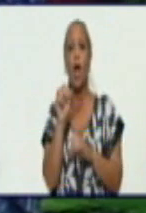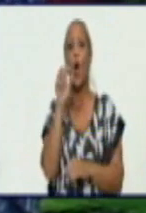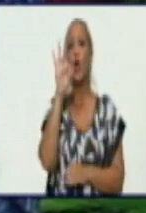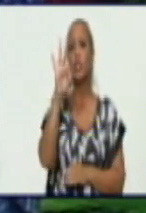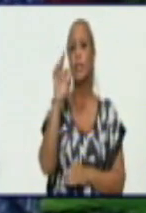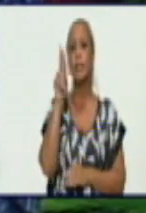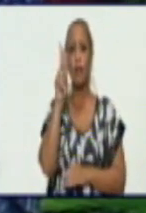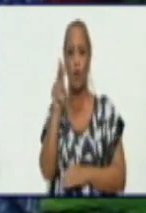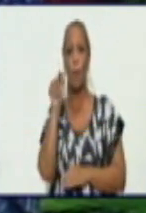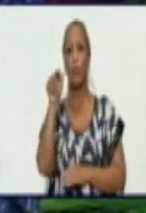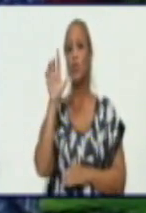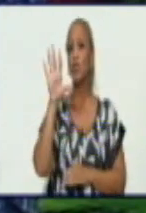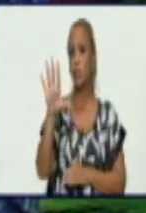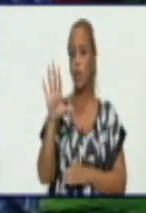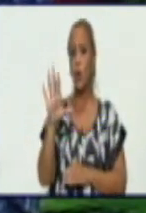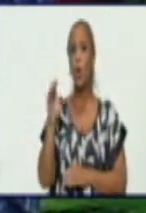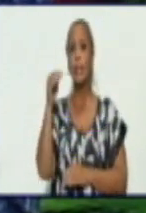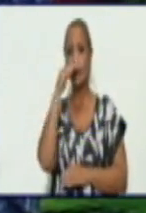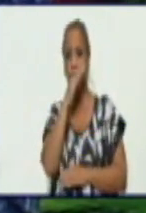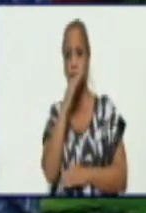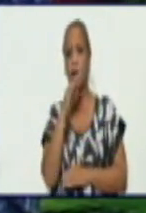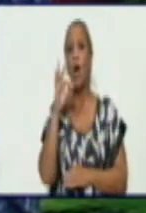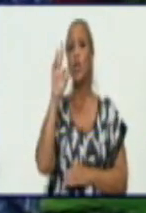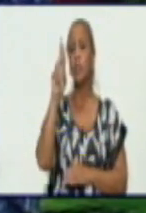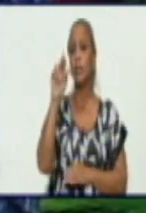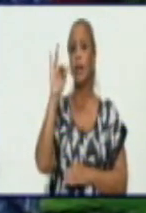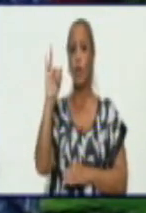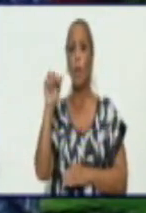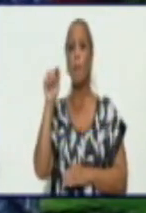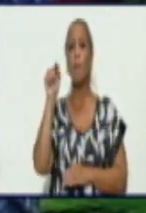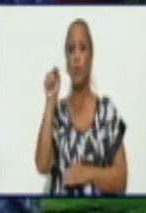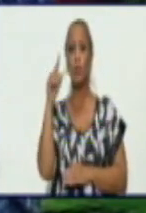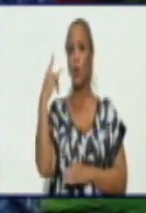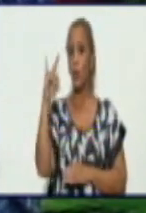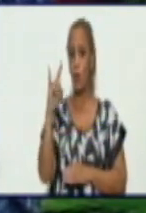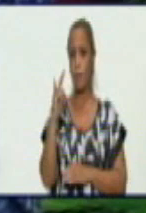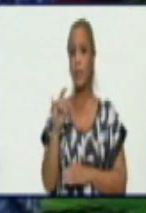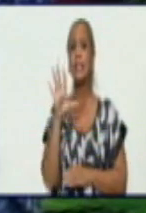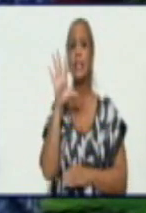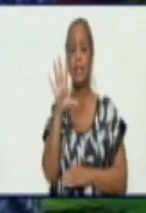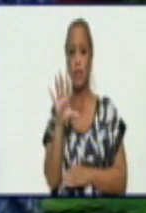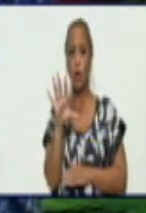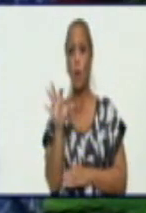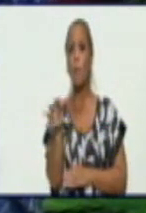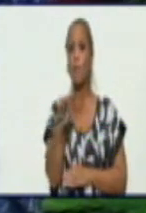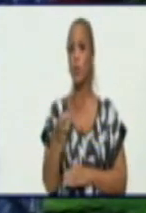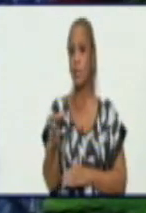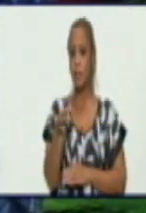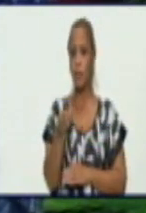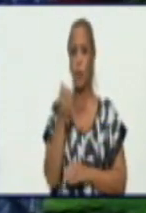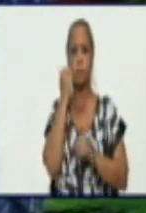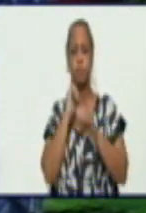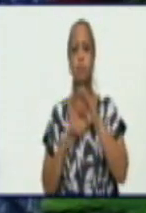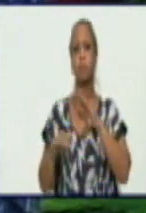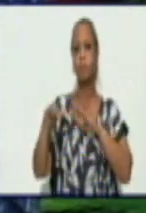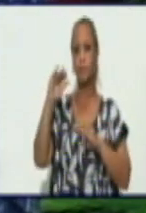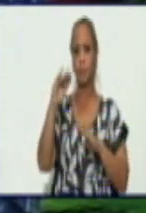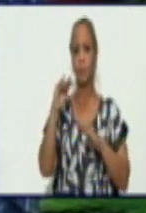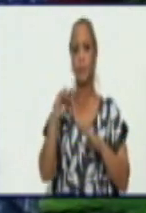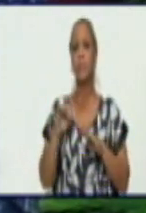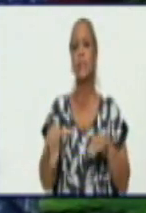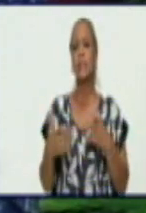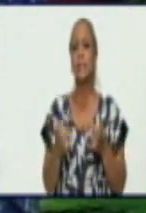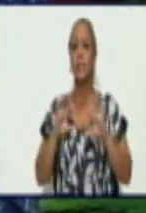y Giza con 76.9. Son los cinco municipios de más alta tasa de incidencia de la COVID-19